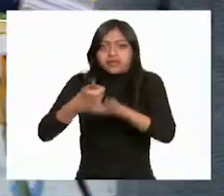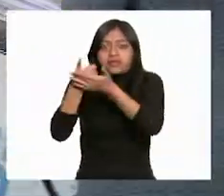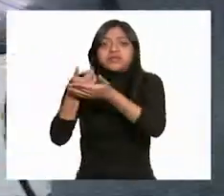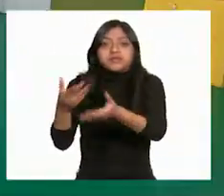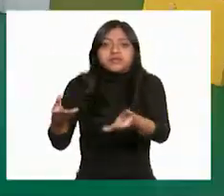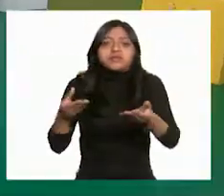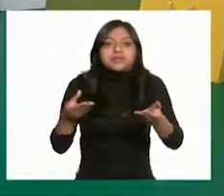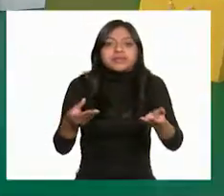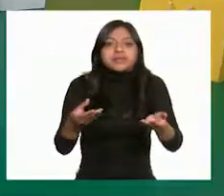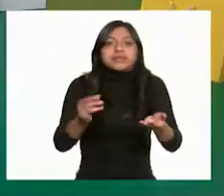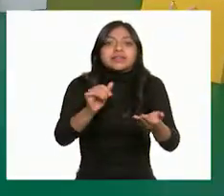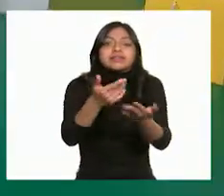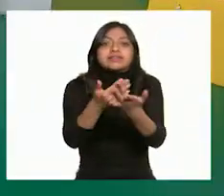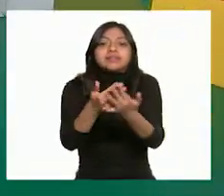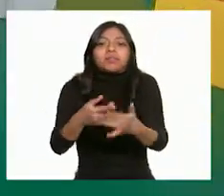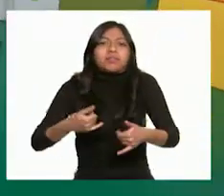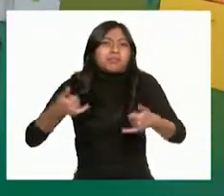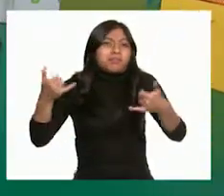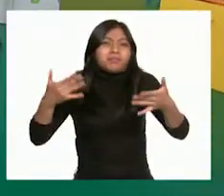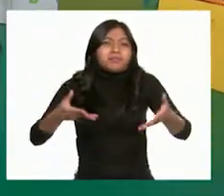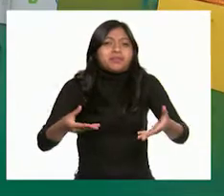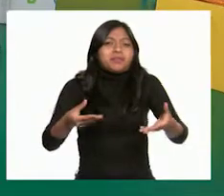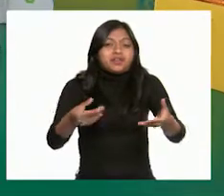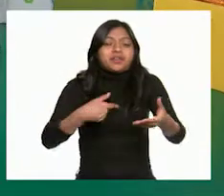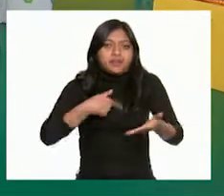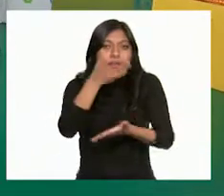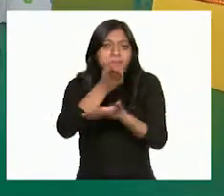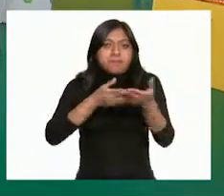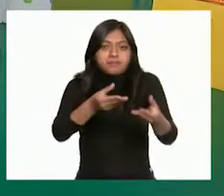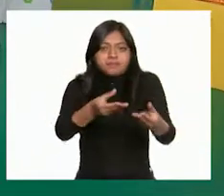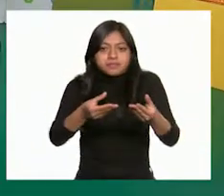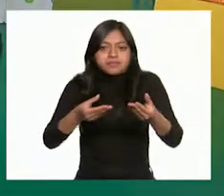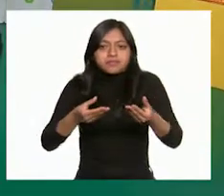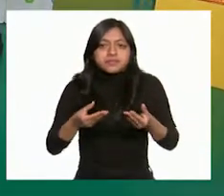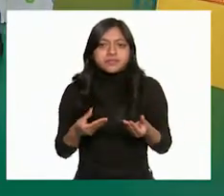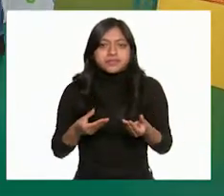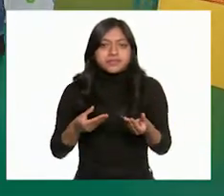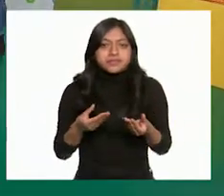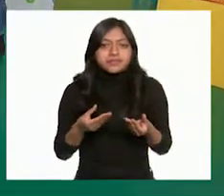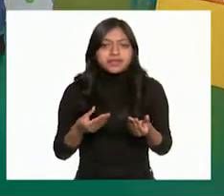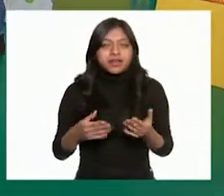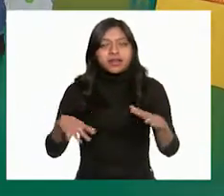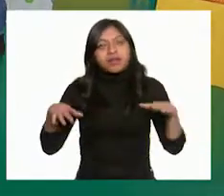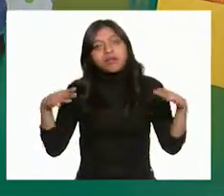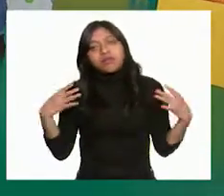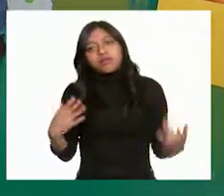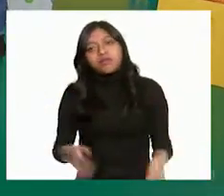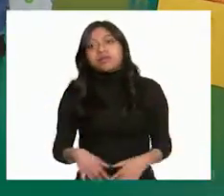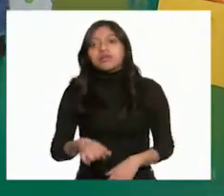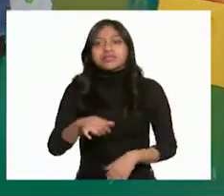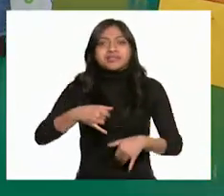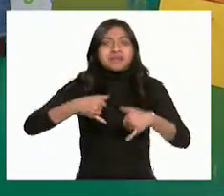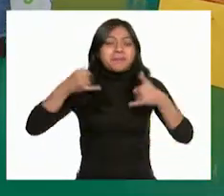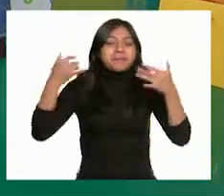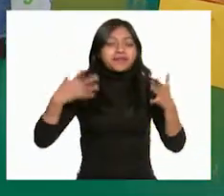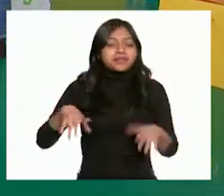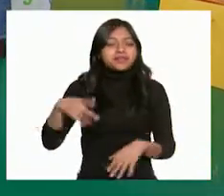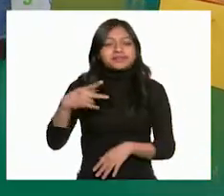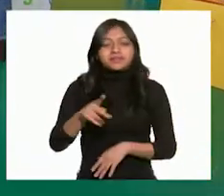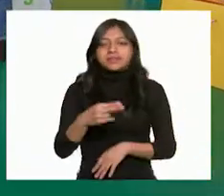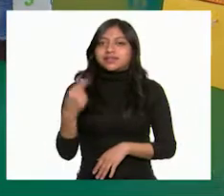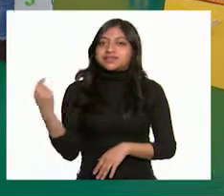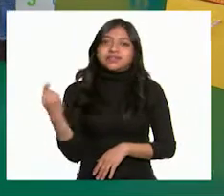déjela, ayudo. Sí, espera. Es que está muy pesado. Yo te ayudo con esta parte. ¡Ándale! ¡Ay, sí, por fin! Yo sé que está muy pesado, pero vale